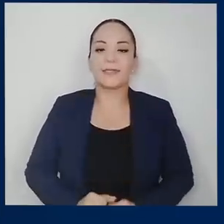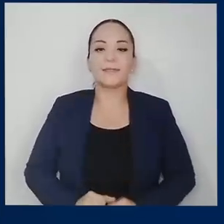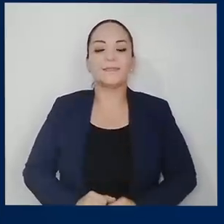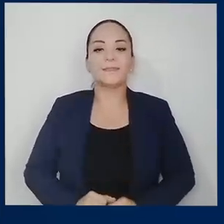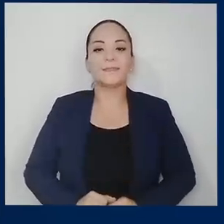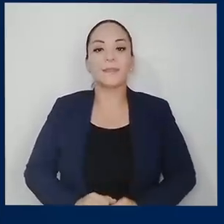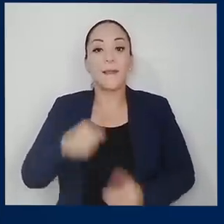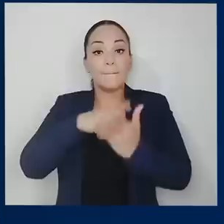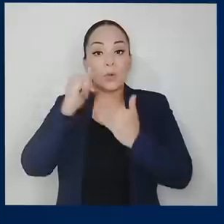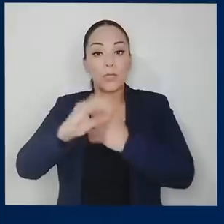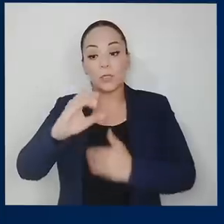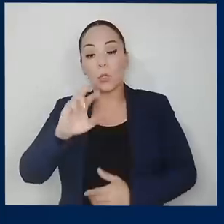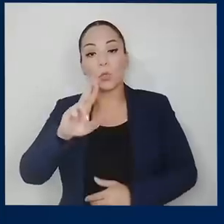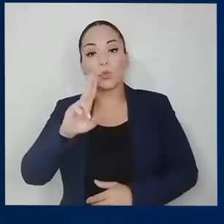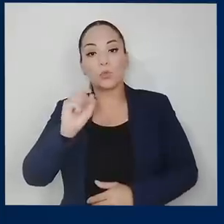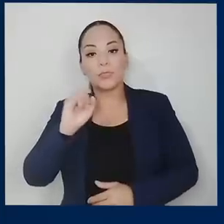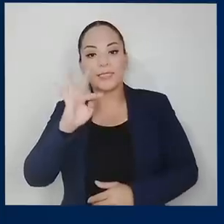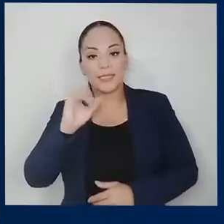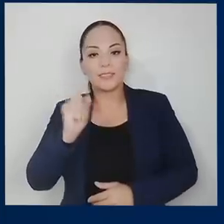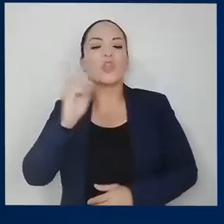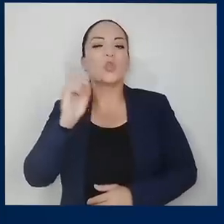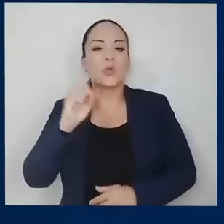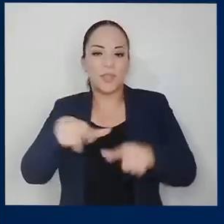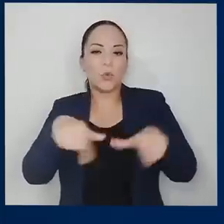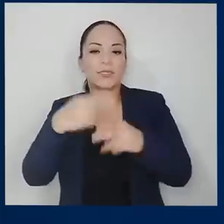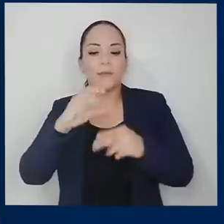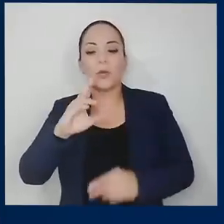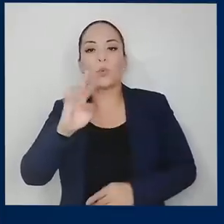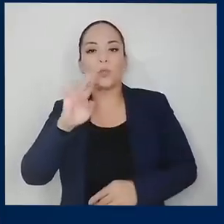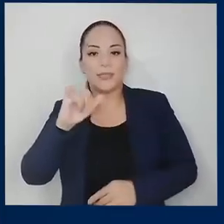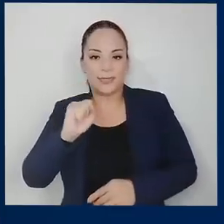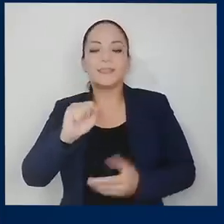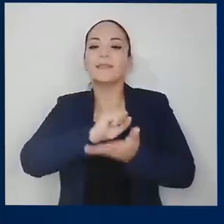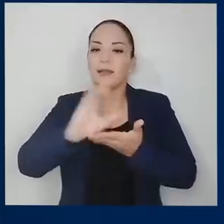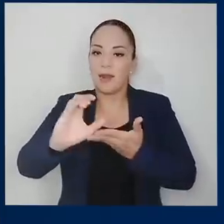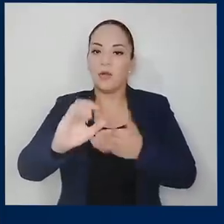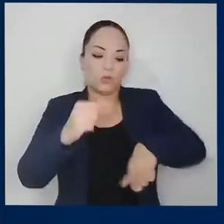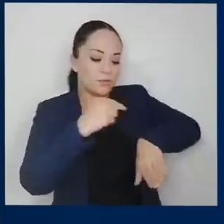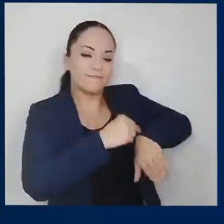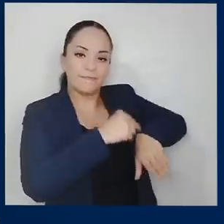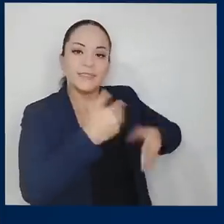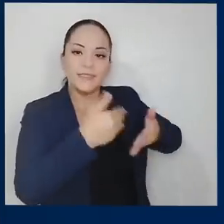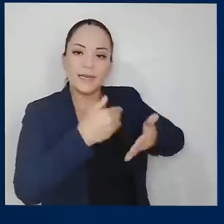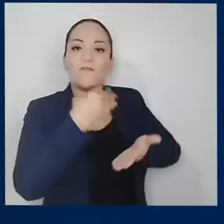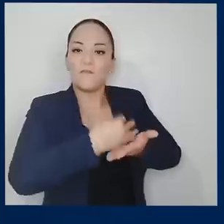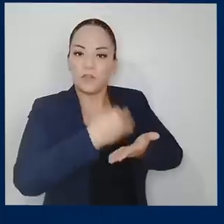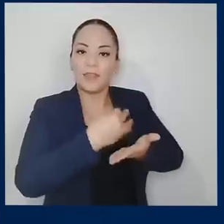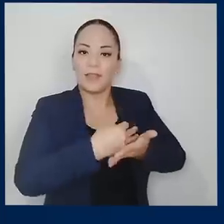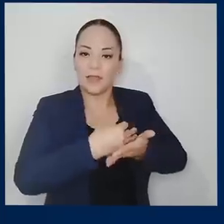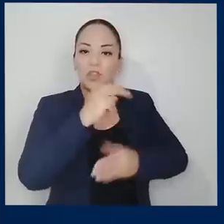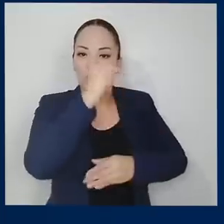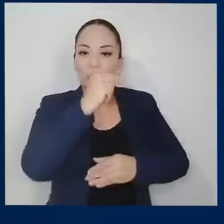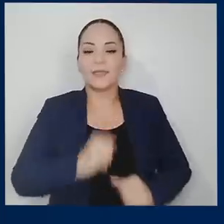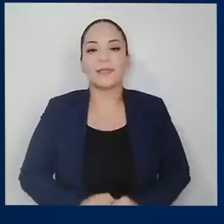Les voy a contar. Crucitas es una zona fronteriza en Cutris de San Carlos, al norte de nuestro territorio